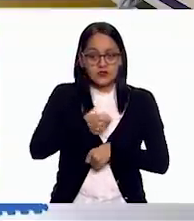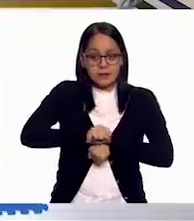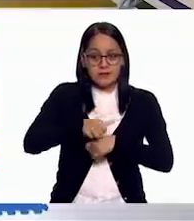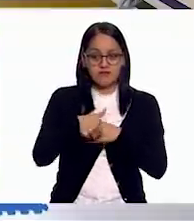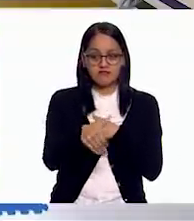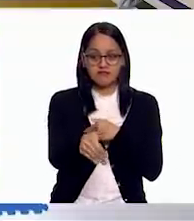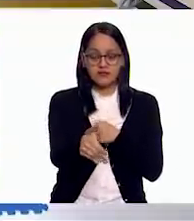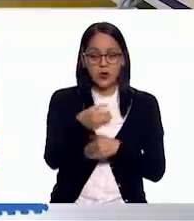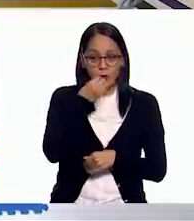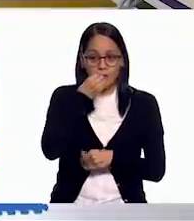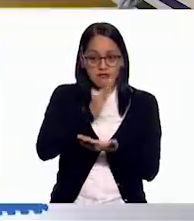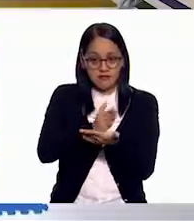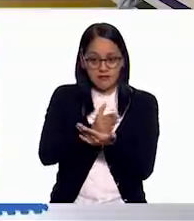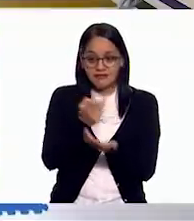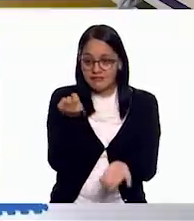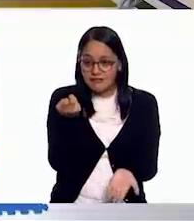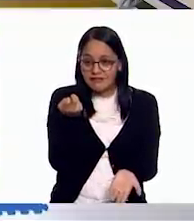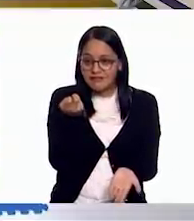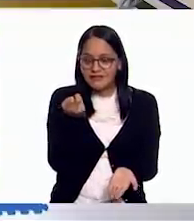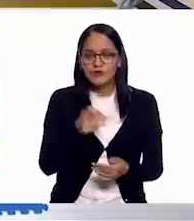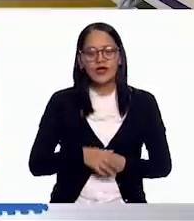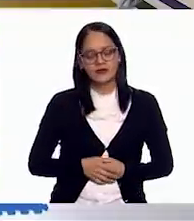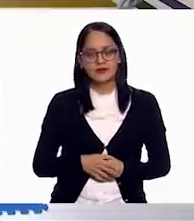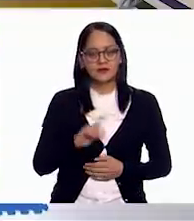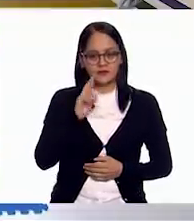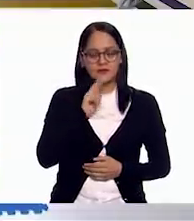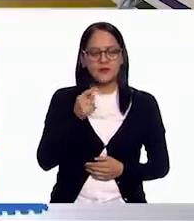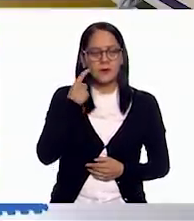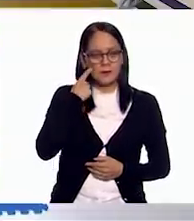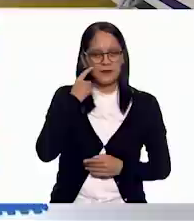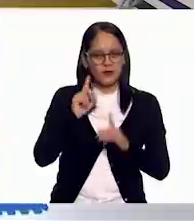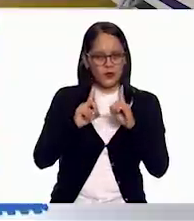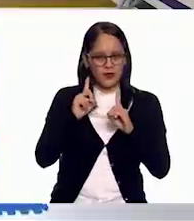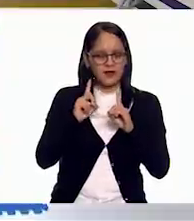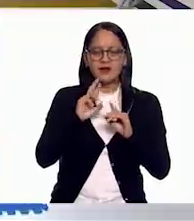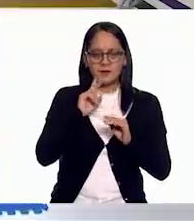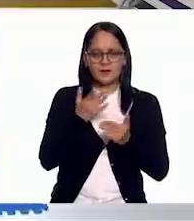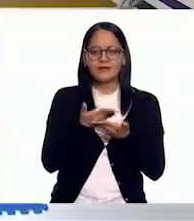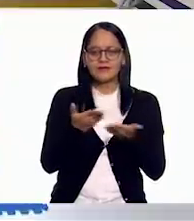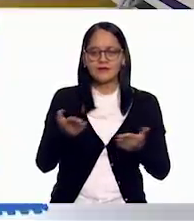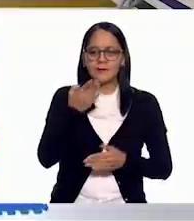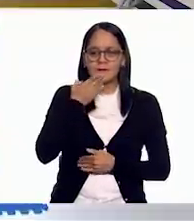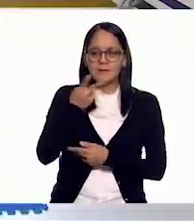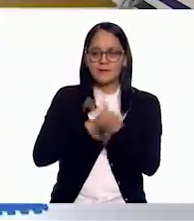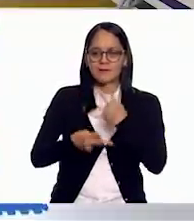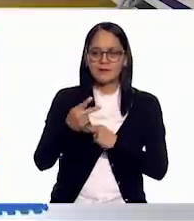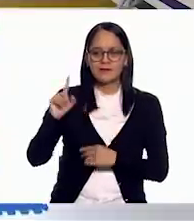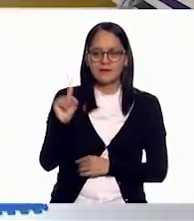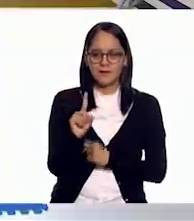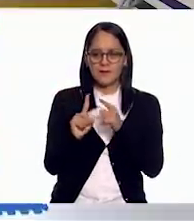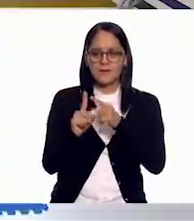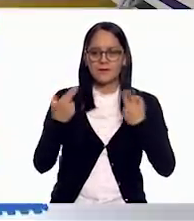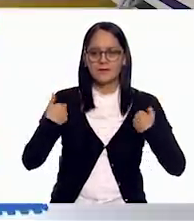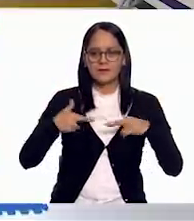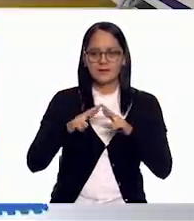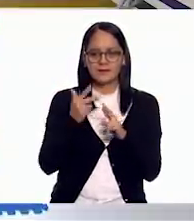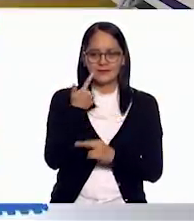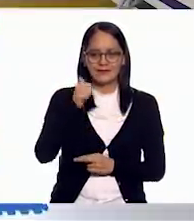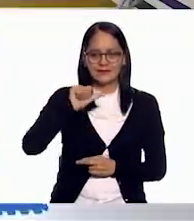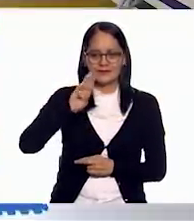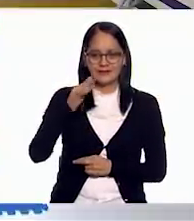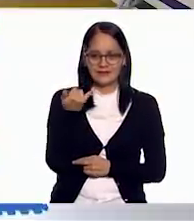semana? Bueno, para salir de dudas, ¿qué les parece? Sí, mejor le damos la bienvenida a la maestra Gaby, que ya está por aquí.